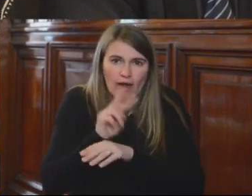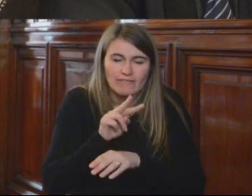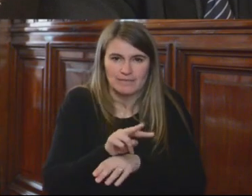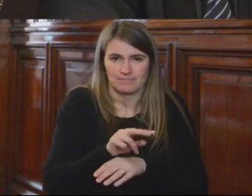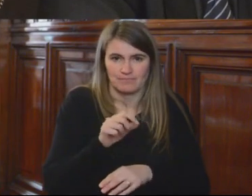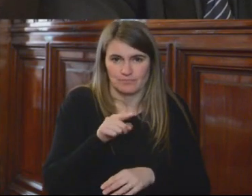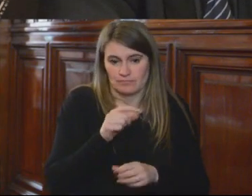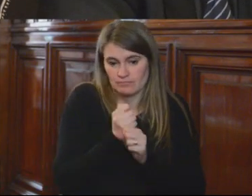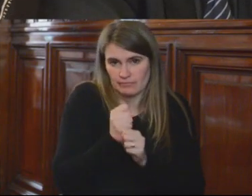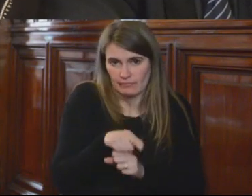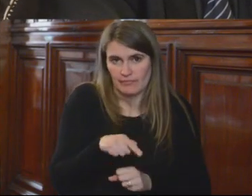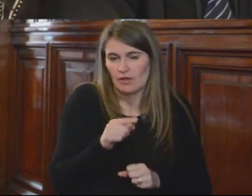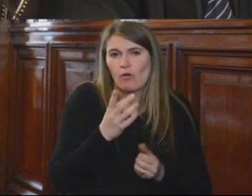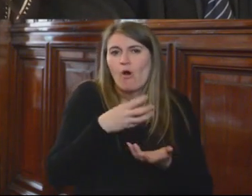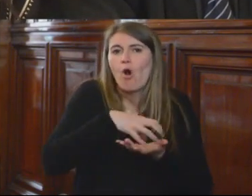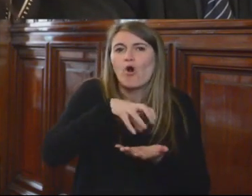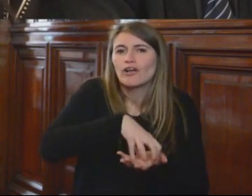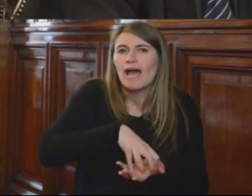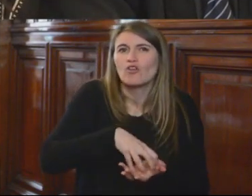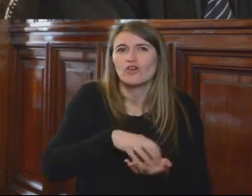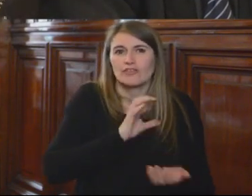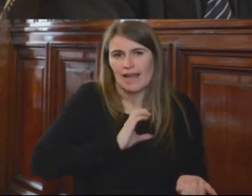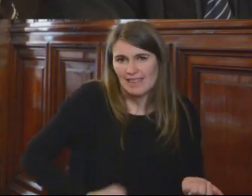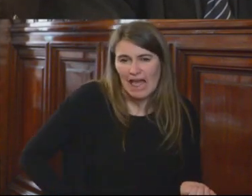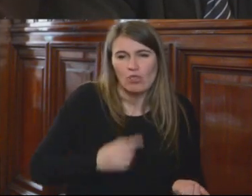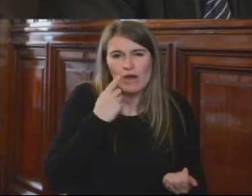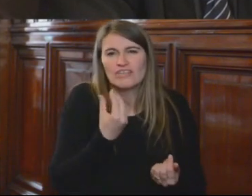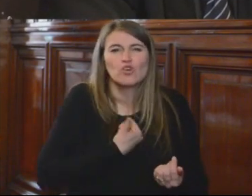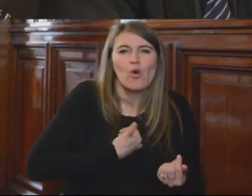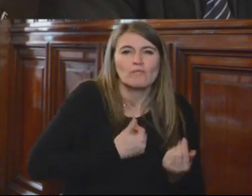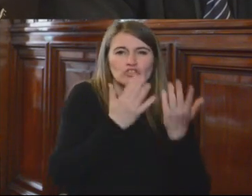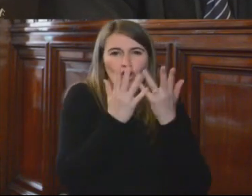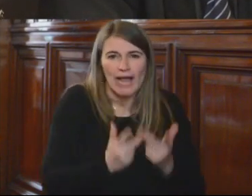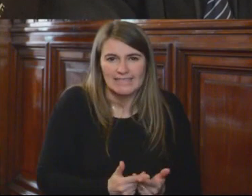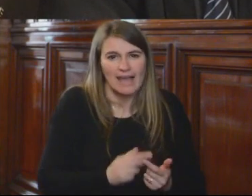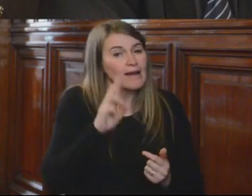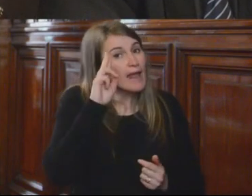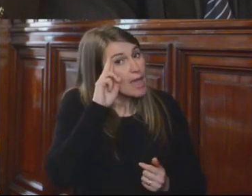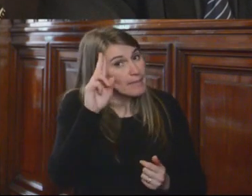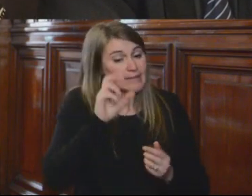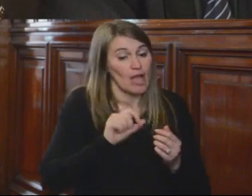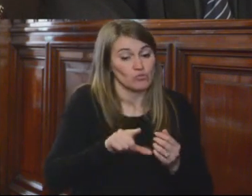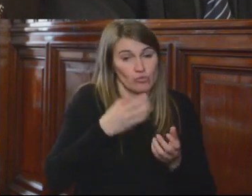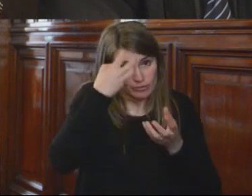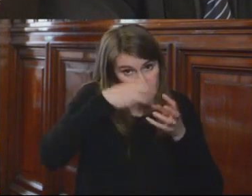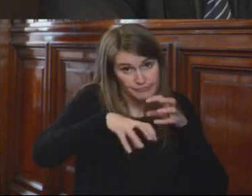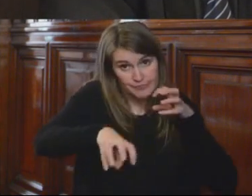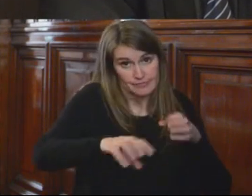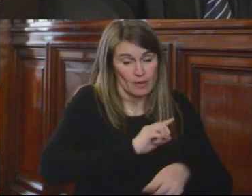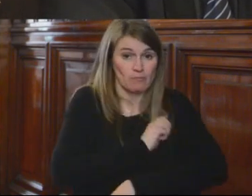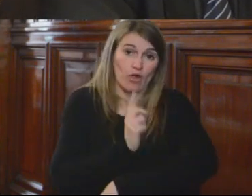Es como los órganos del Estado se van a organizar respetando la independencia de los órganos, los poderes del Estado,